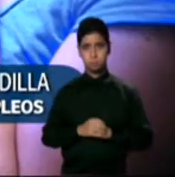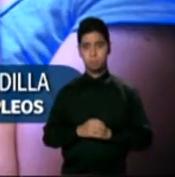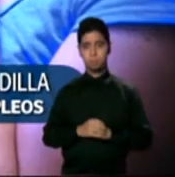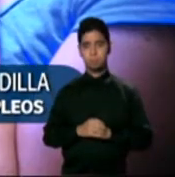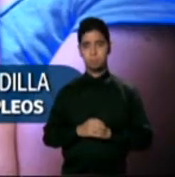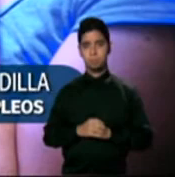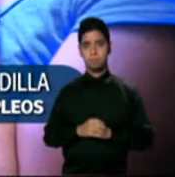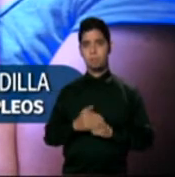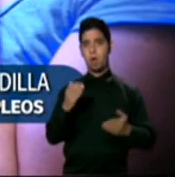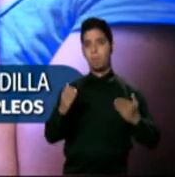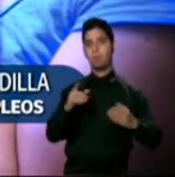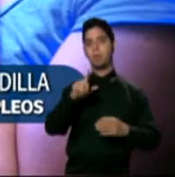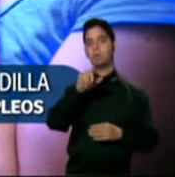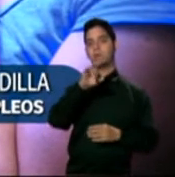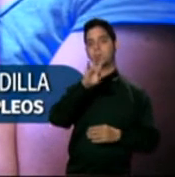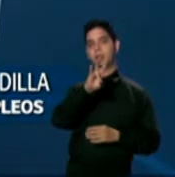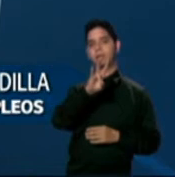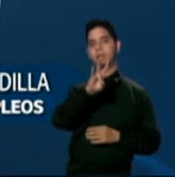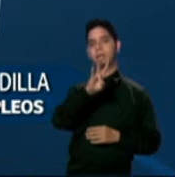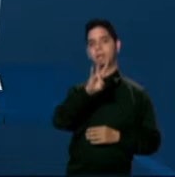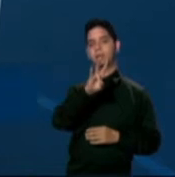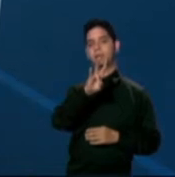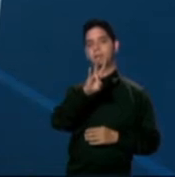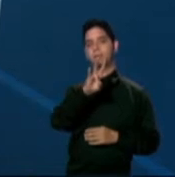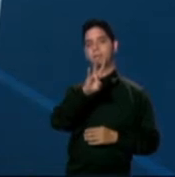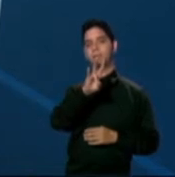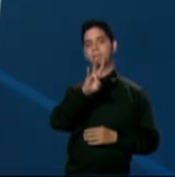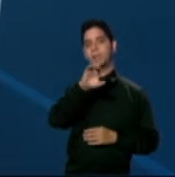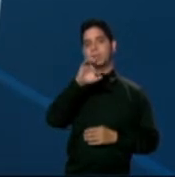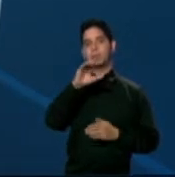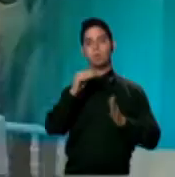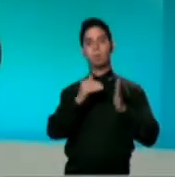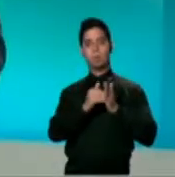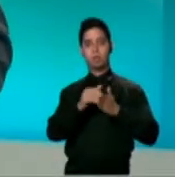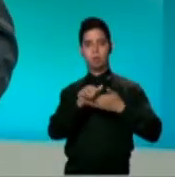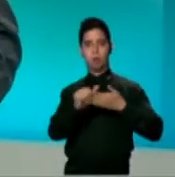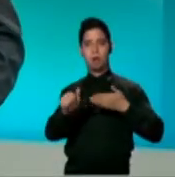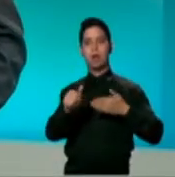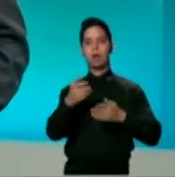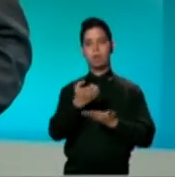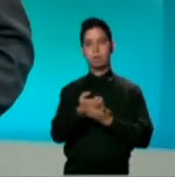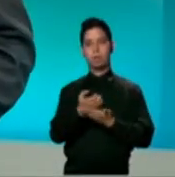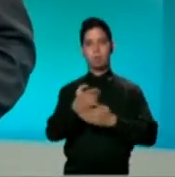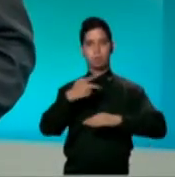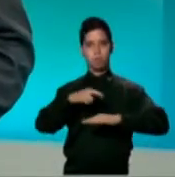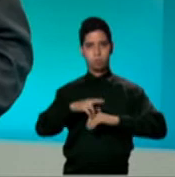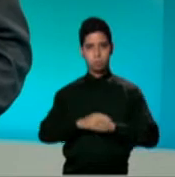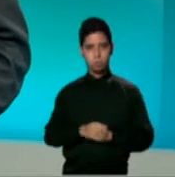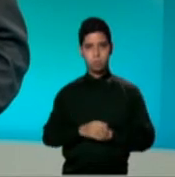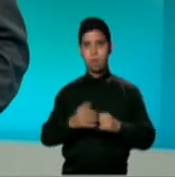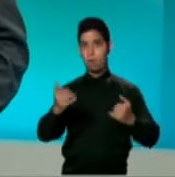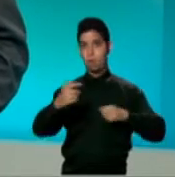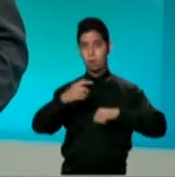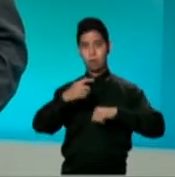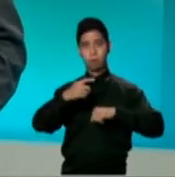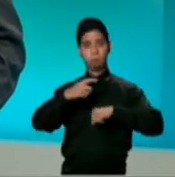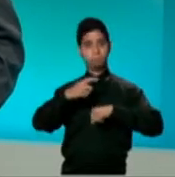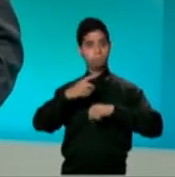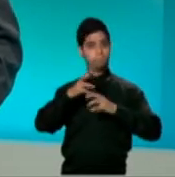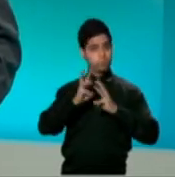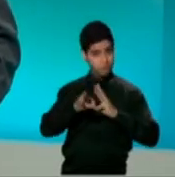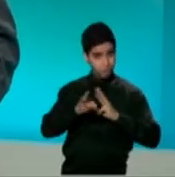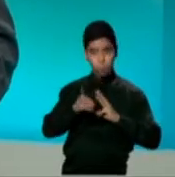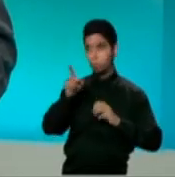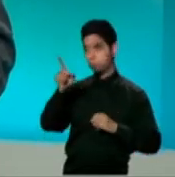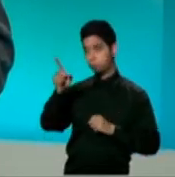invertirá unos 700.000 dólares a la economía local. Y en el tiempo, se registra un evento de marejadas en